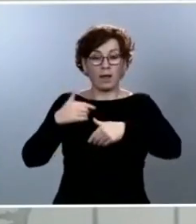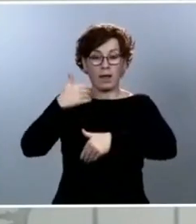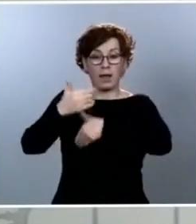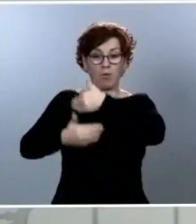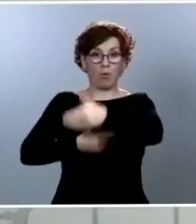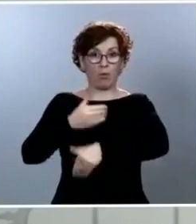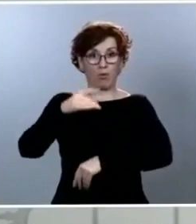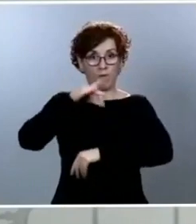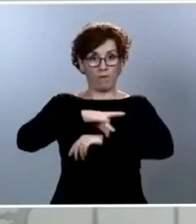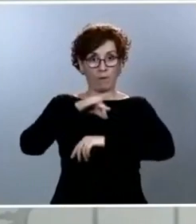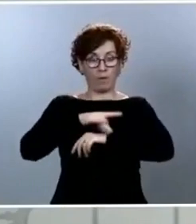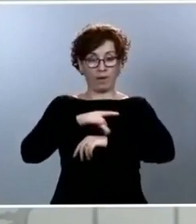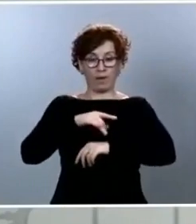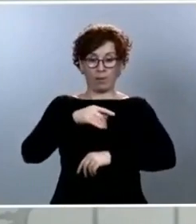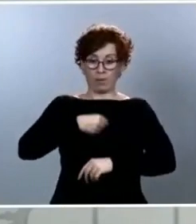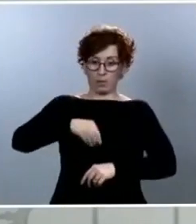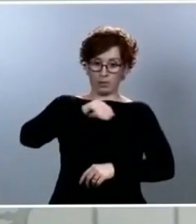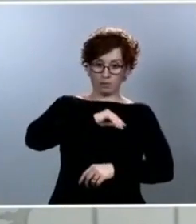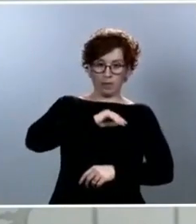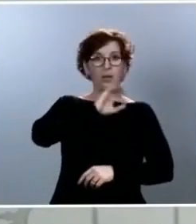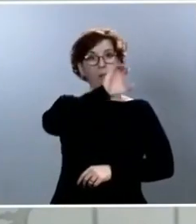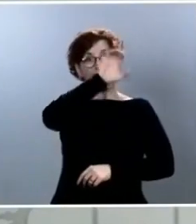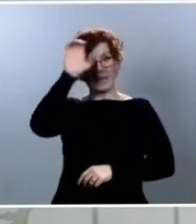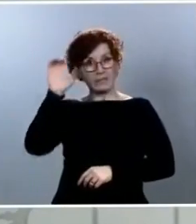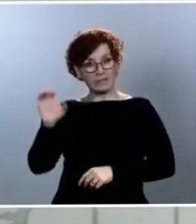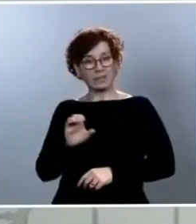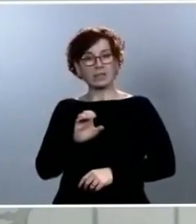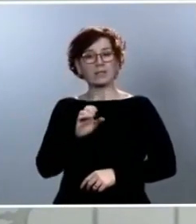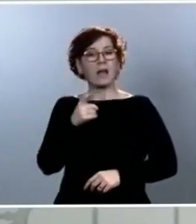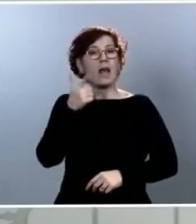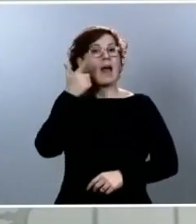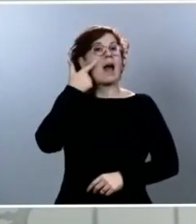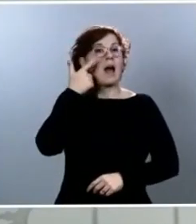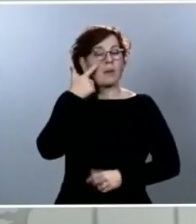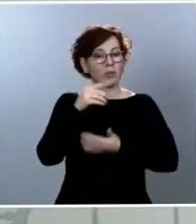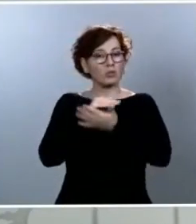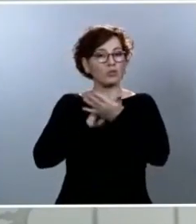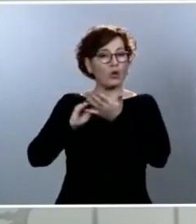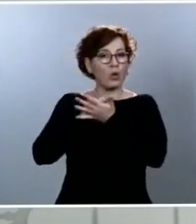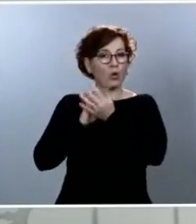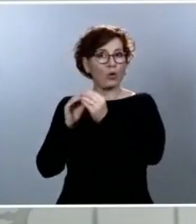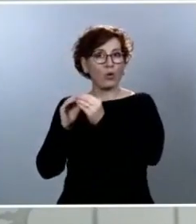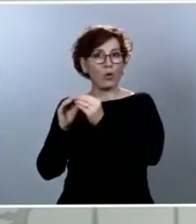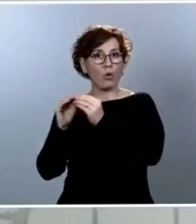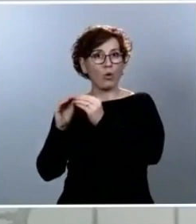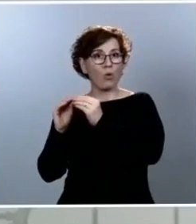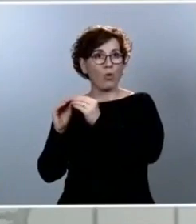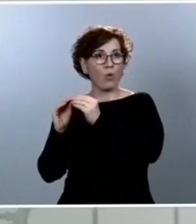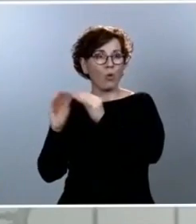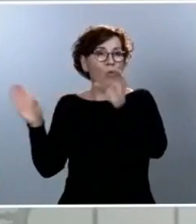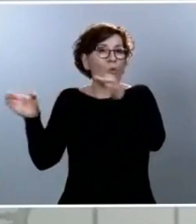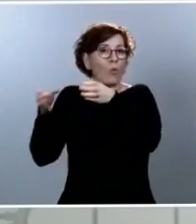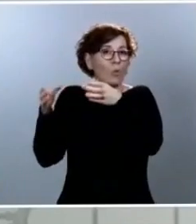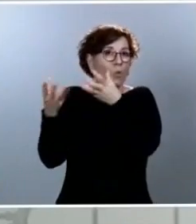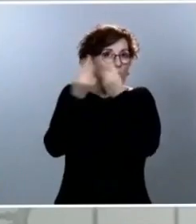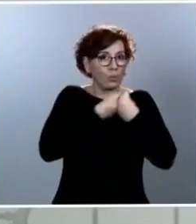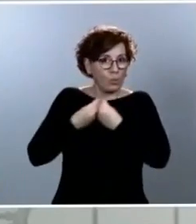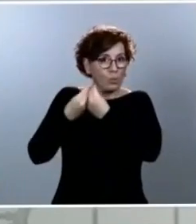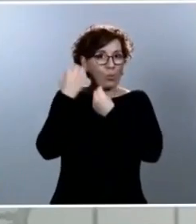sino en otros países, pues tendremos que ver si podemos encontrar soluciones conjuntas para poder impulsar algo el turismo